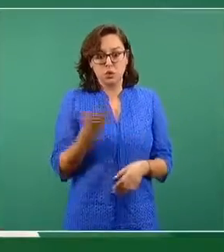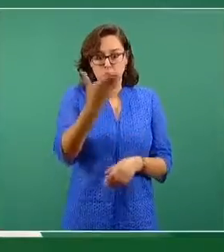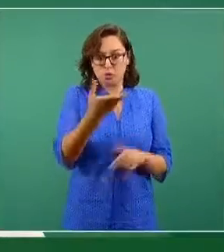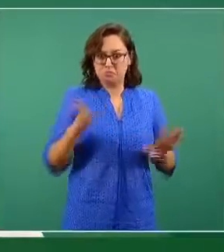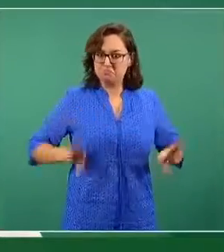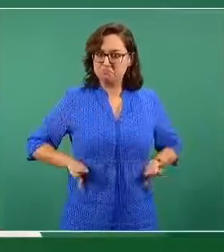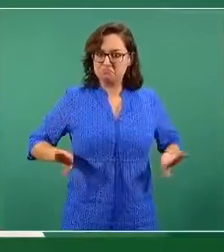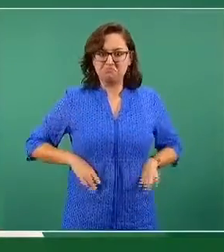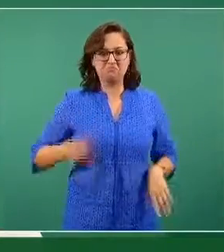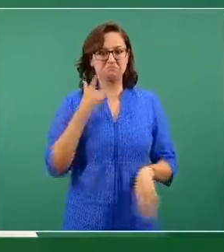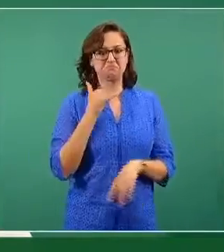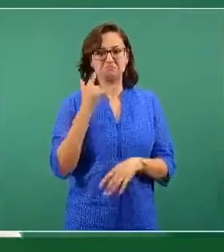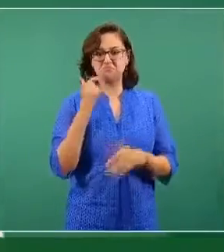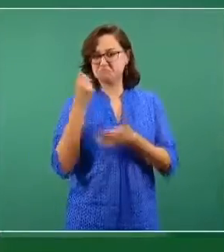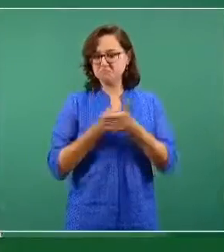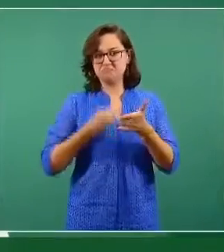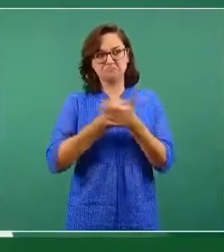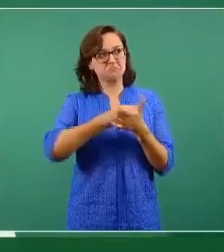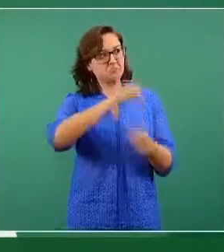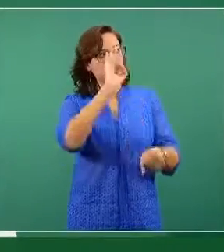apreciamos mucho.